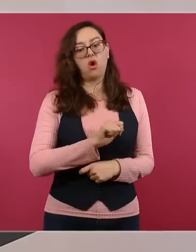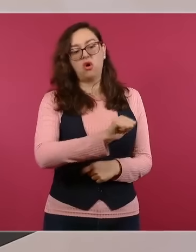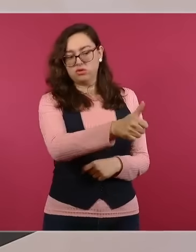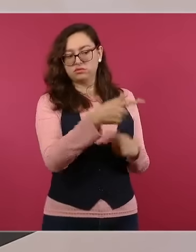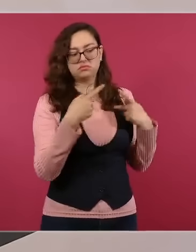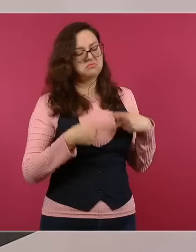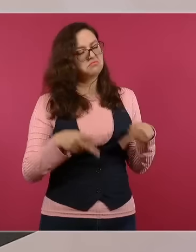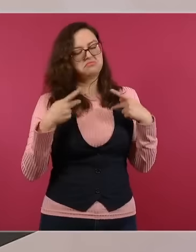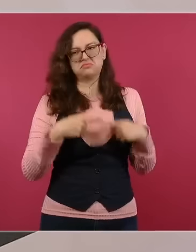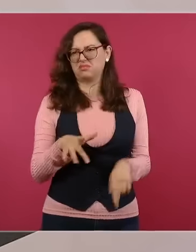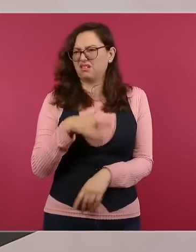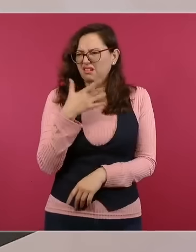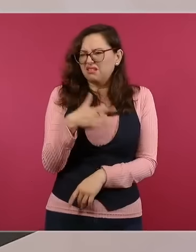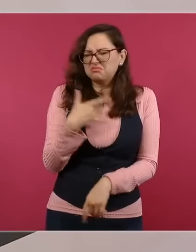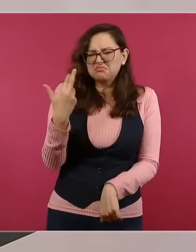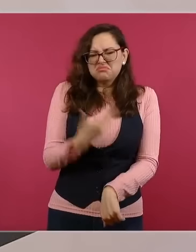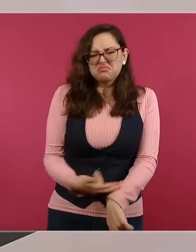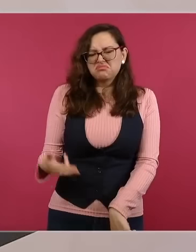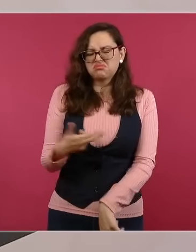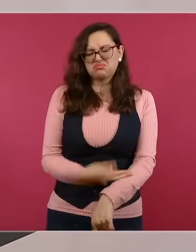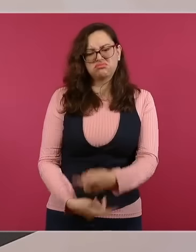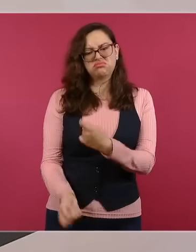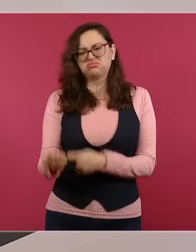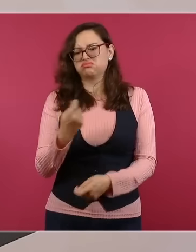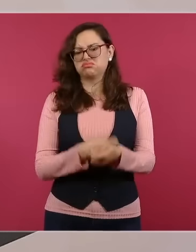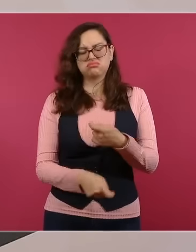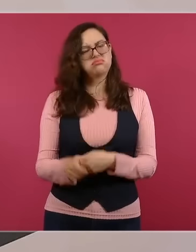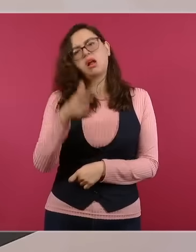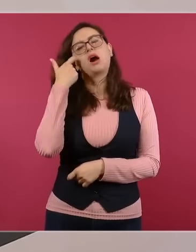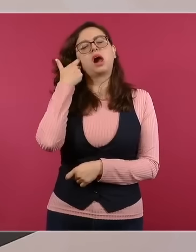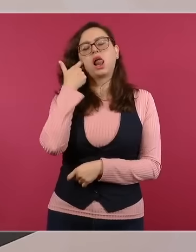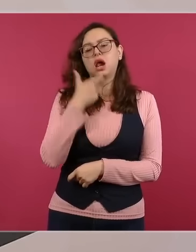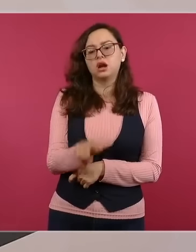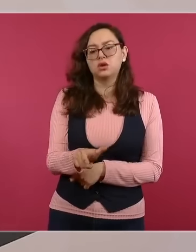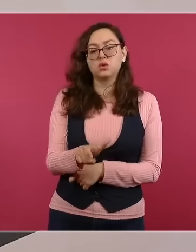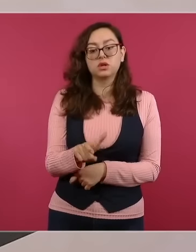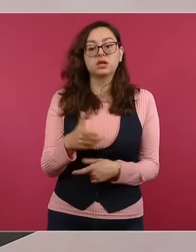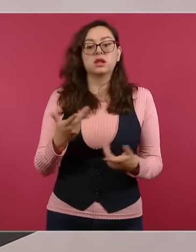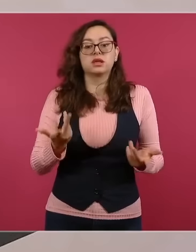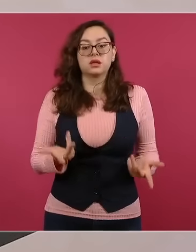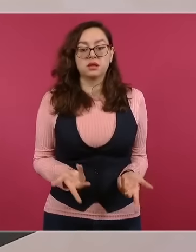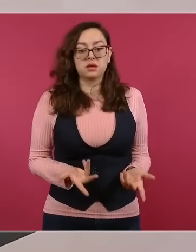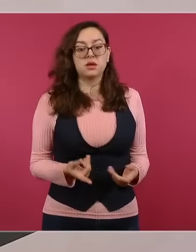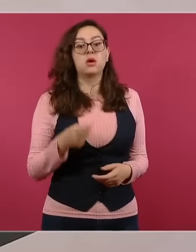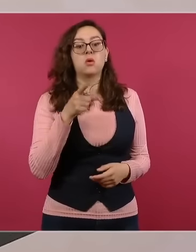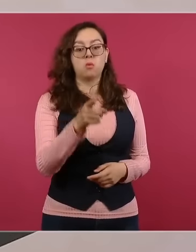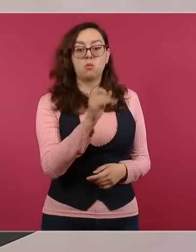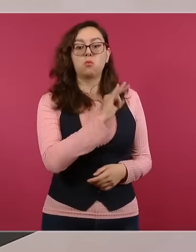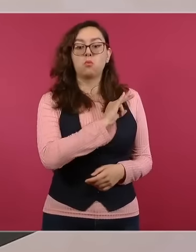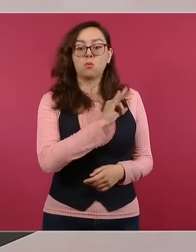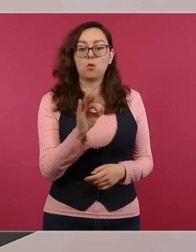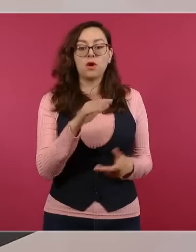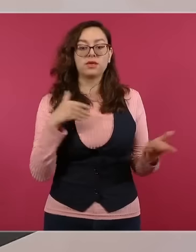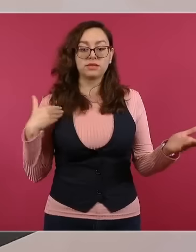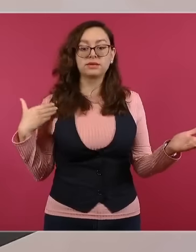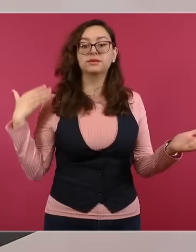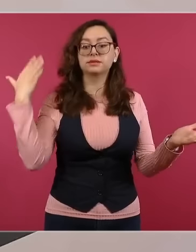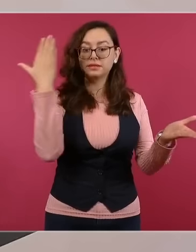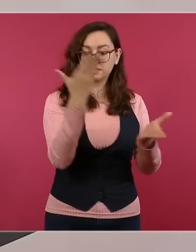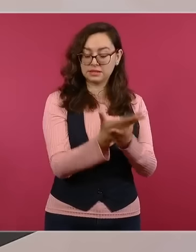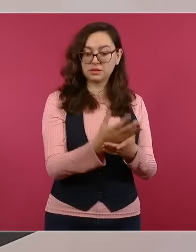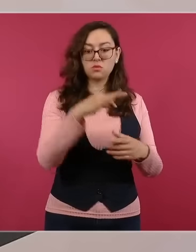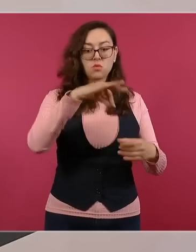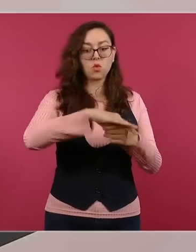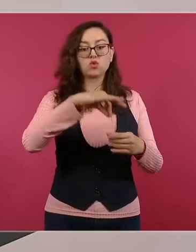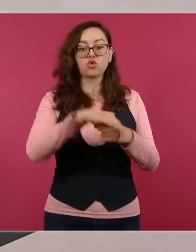aclaración o que no fuera procedente su solicitud por esta vía, pueden ir a votar en las 23 sedes que yo acabo de